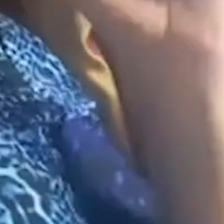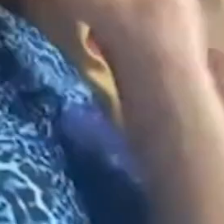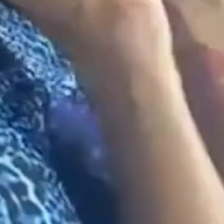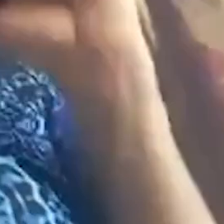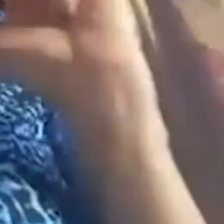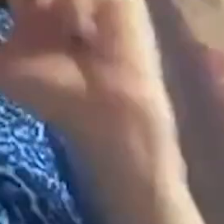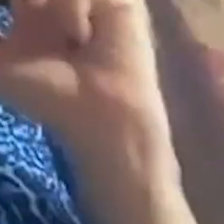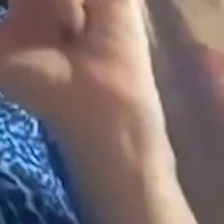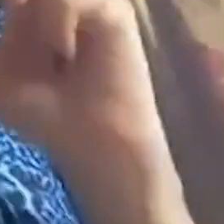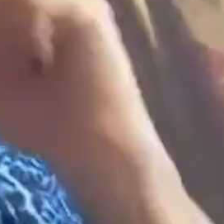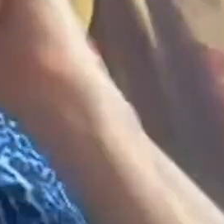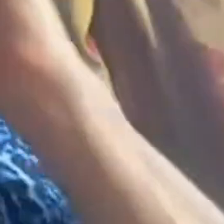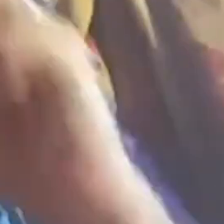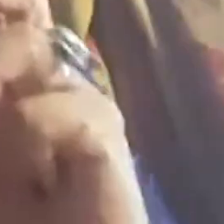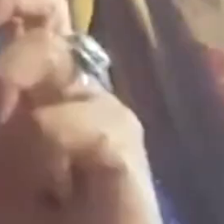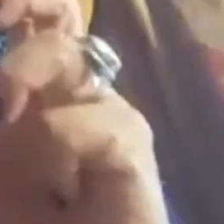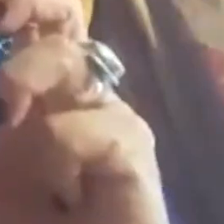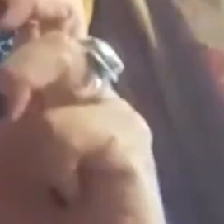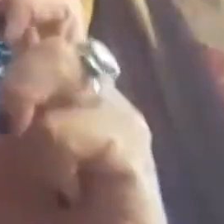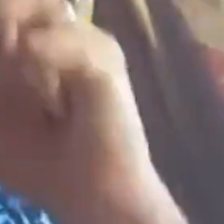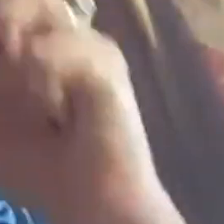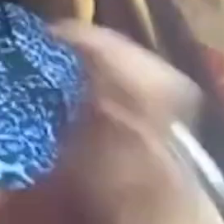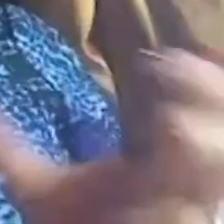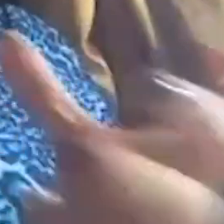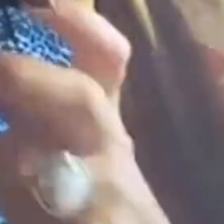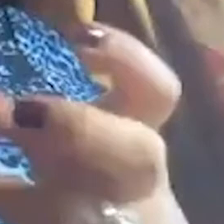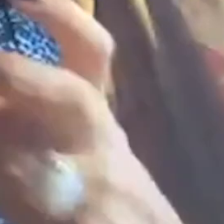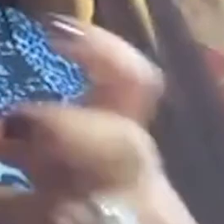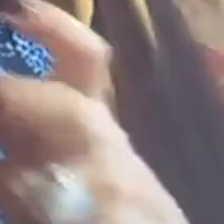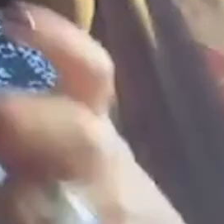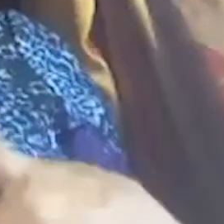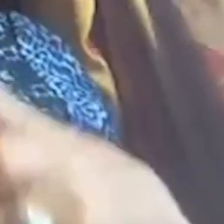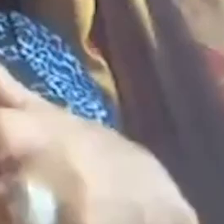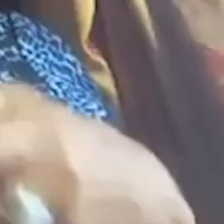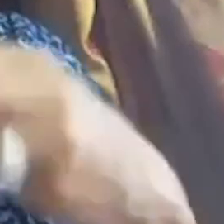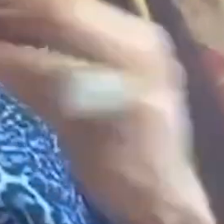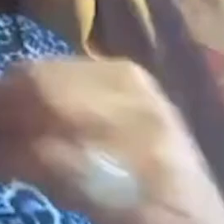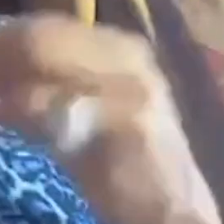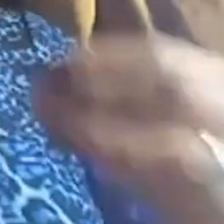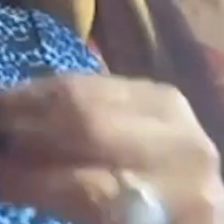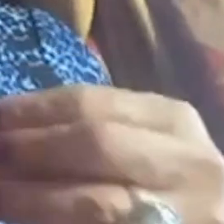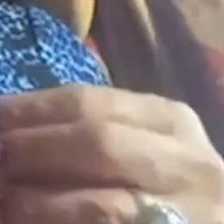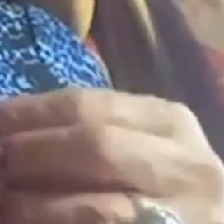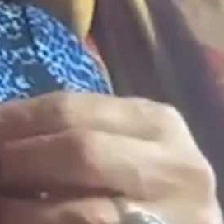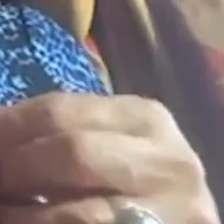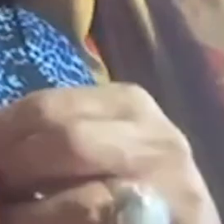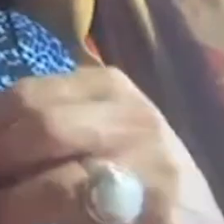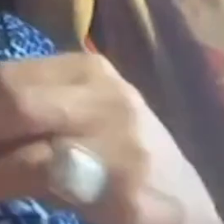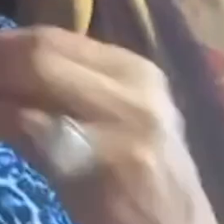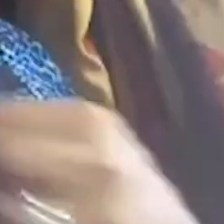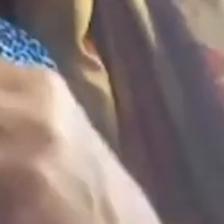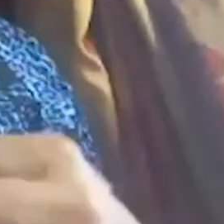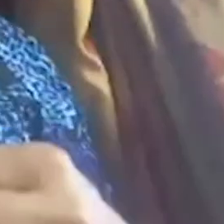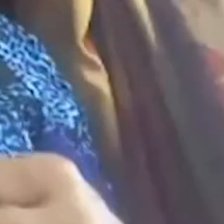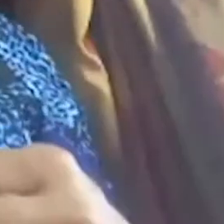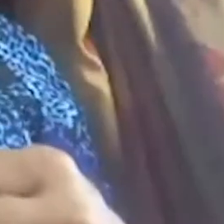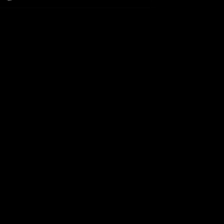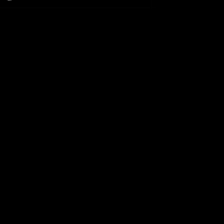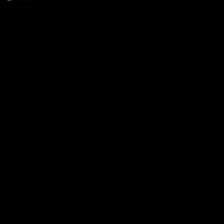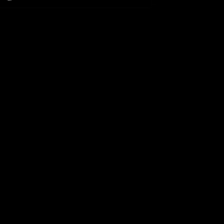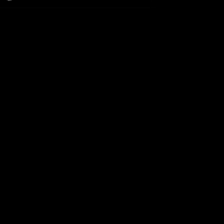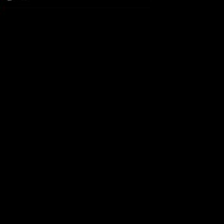de una reinversión, reconversión, sobre todo las empresas orientadas hacia servicios gastronómicos o nuevas